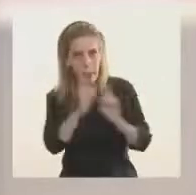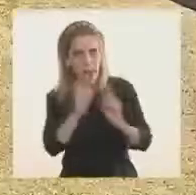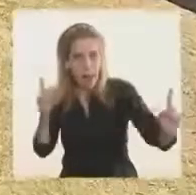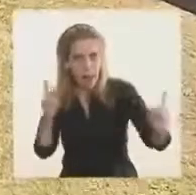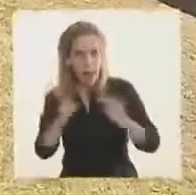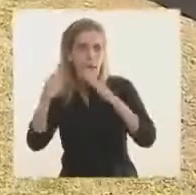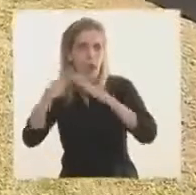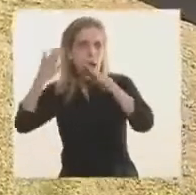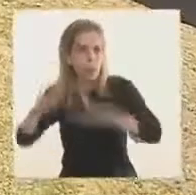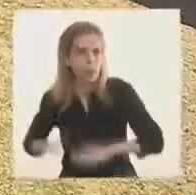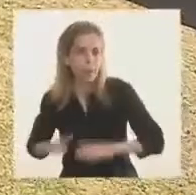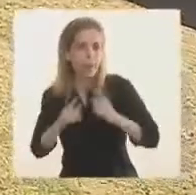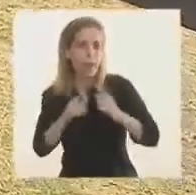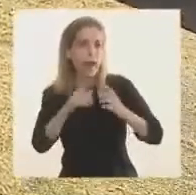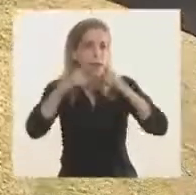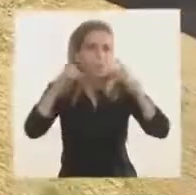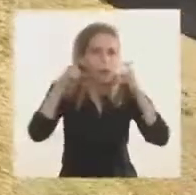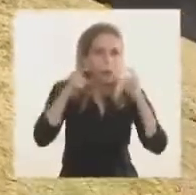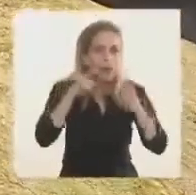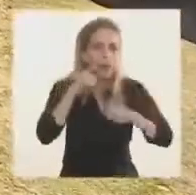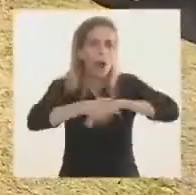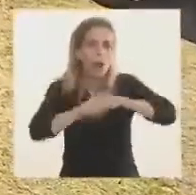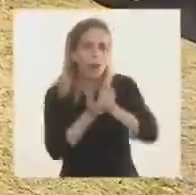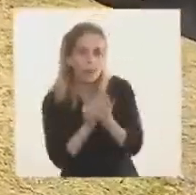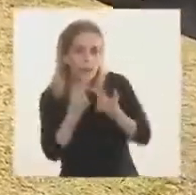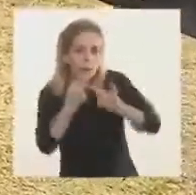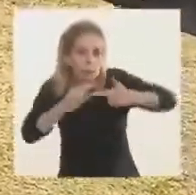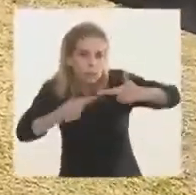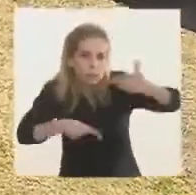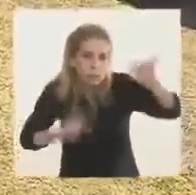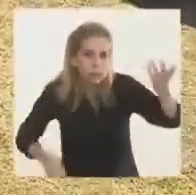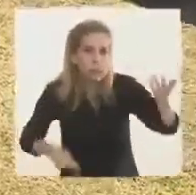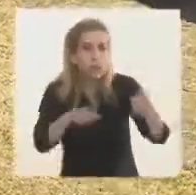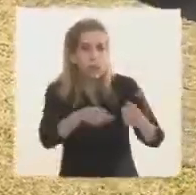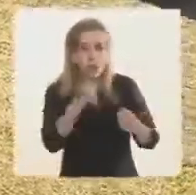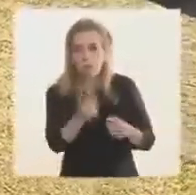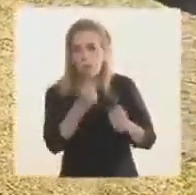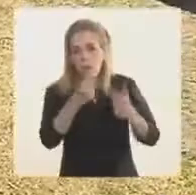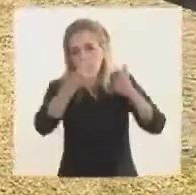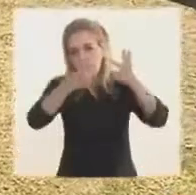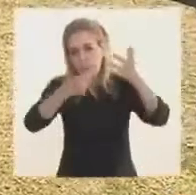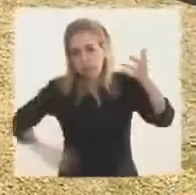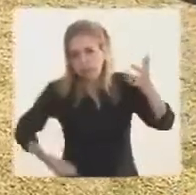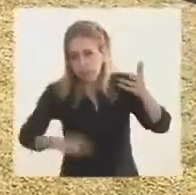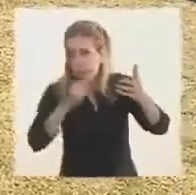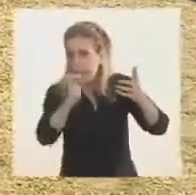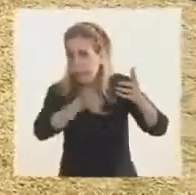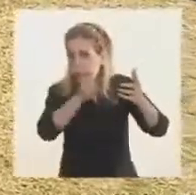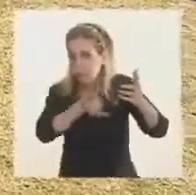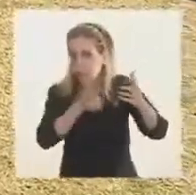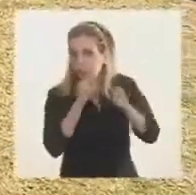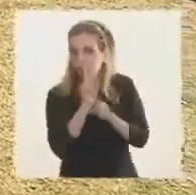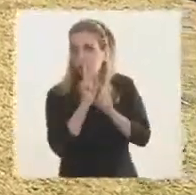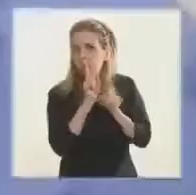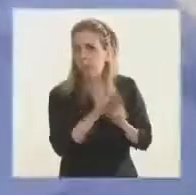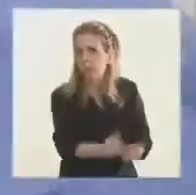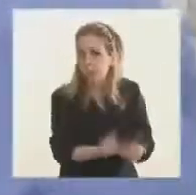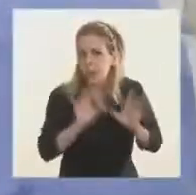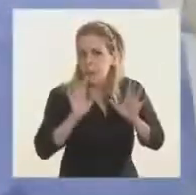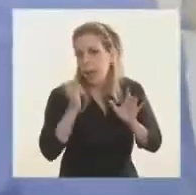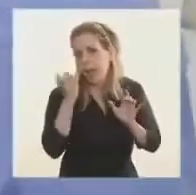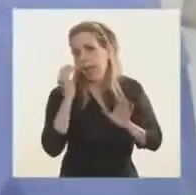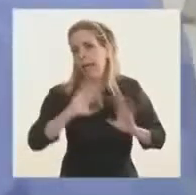distanciamiento, el uso del barbijo y los cuidados de la higiene. Eso es irreemplazable. No es porque tenemos